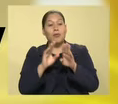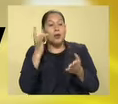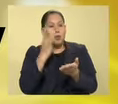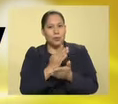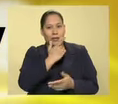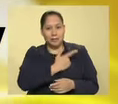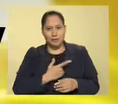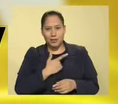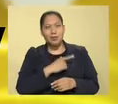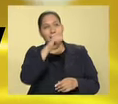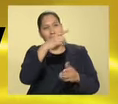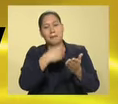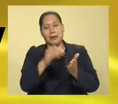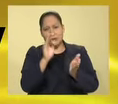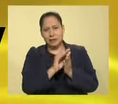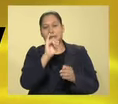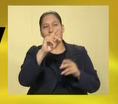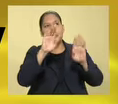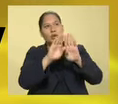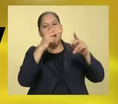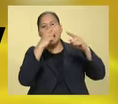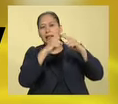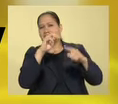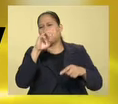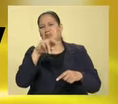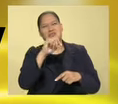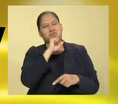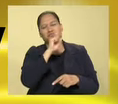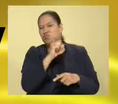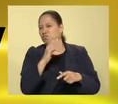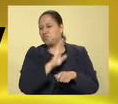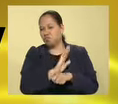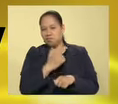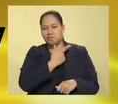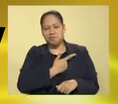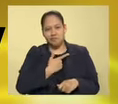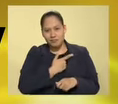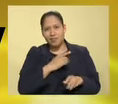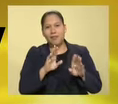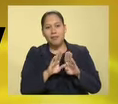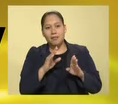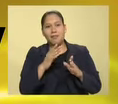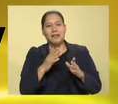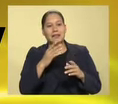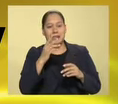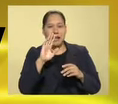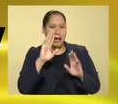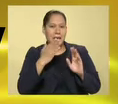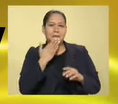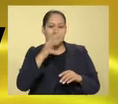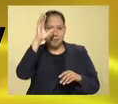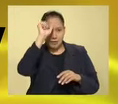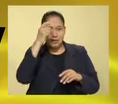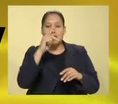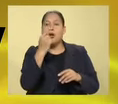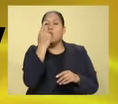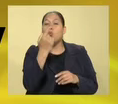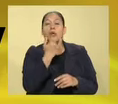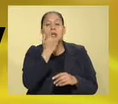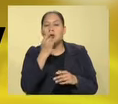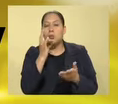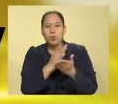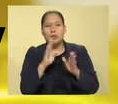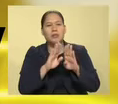el género de los superhéroes, sino porque la construcción estuvo muy buena. A mi parecer, y eso es ya bien geek, bien payaso, solo hay un error, no